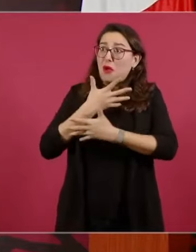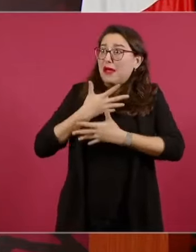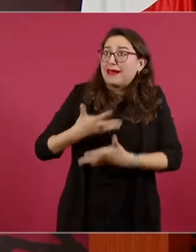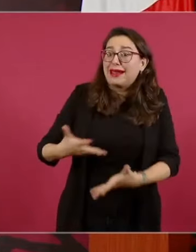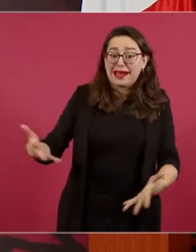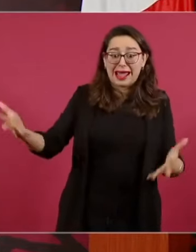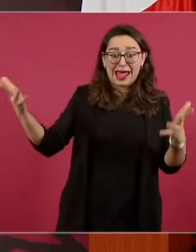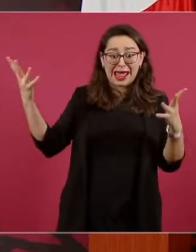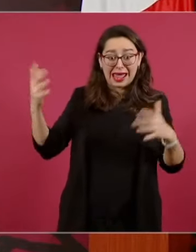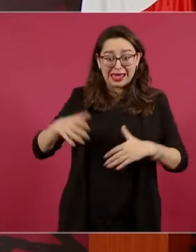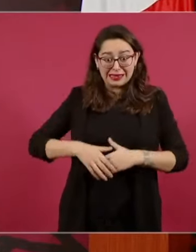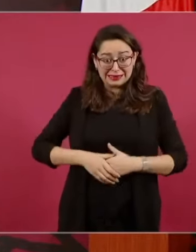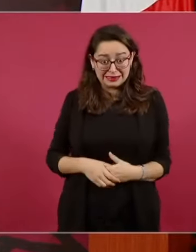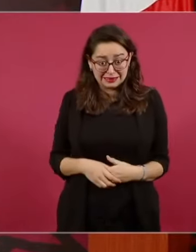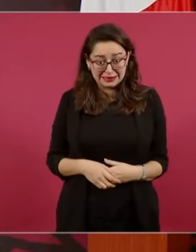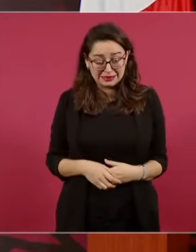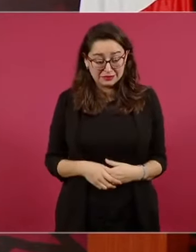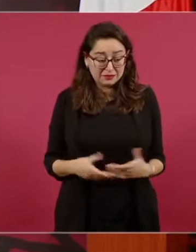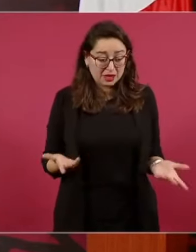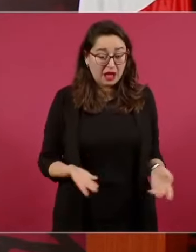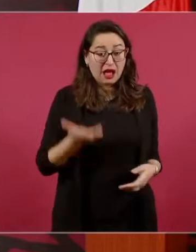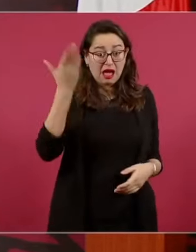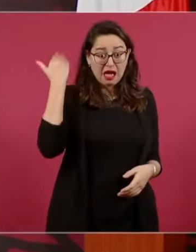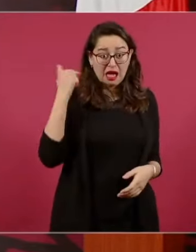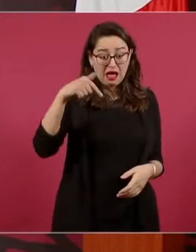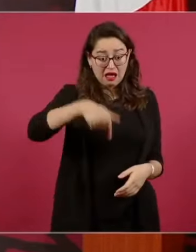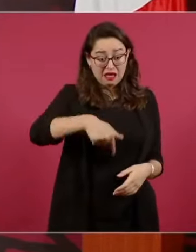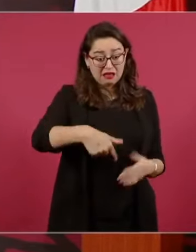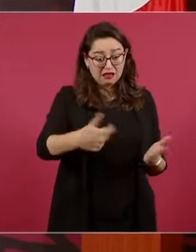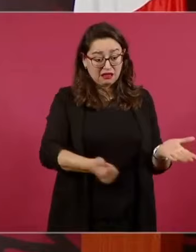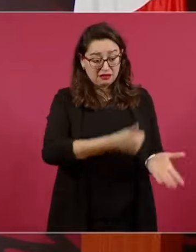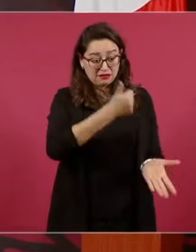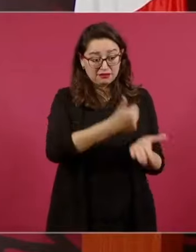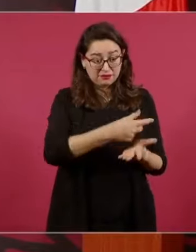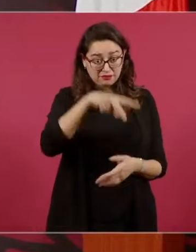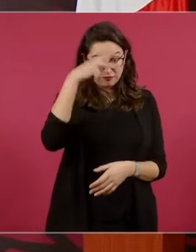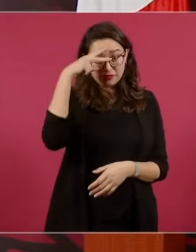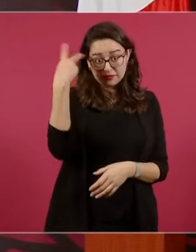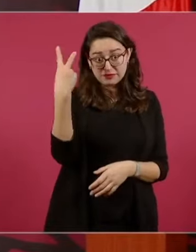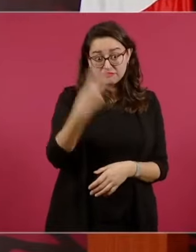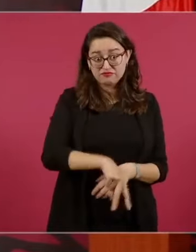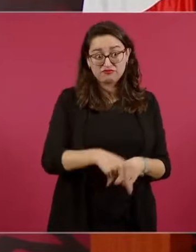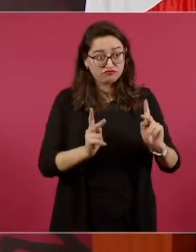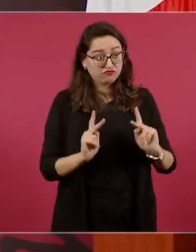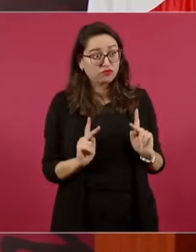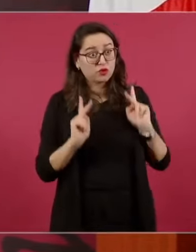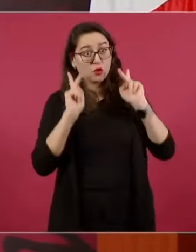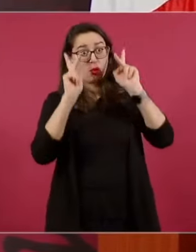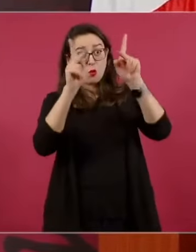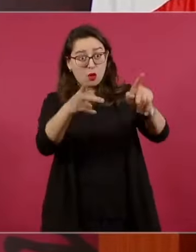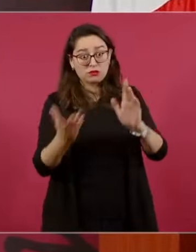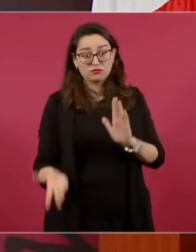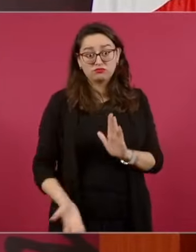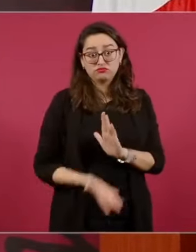ocasión fue muy doloroso, porque sí perdieron la vida dos trabajadores de la construcción.